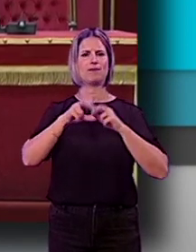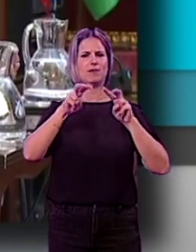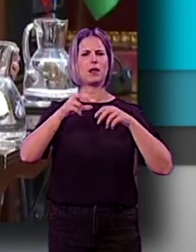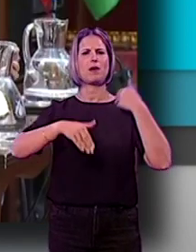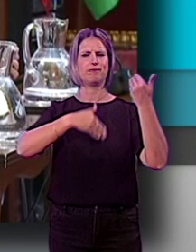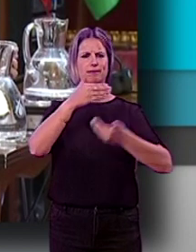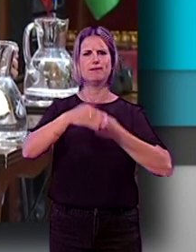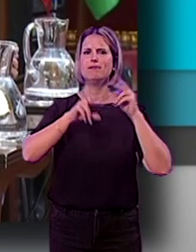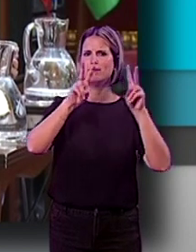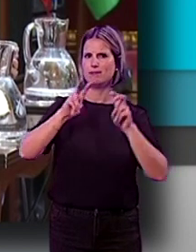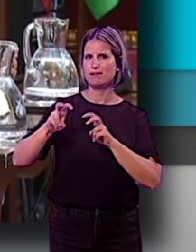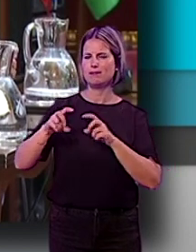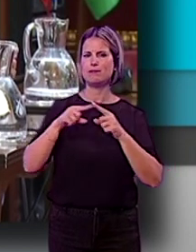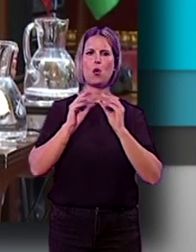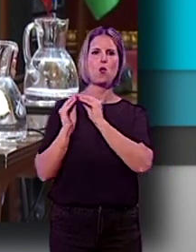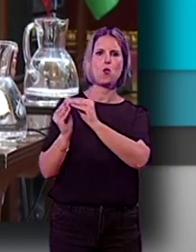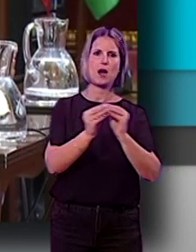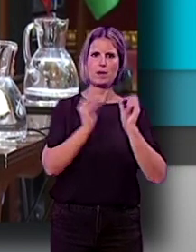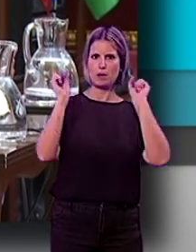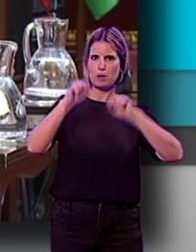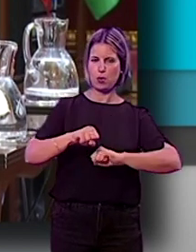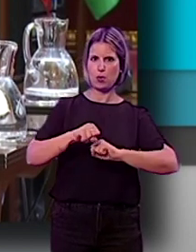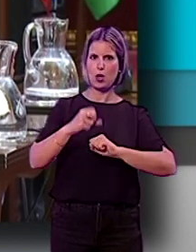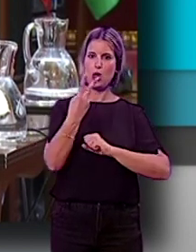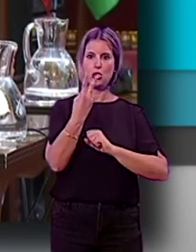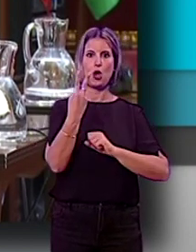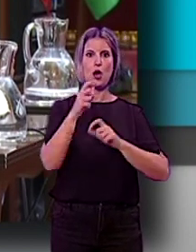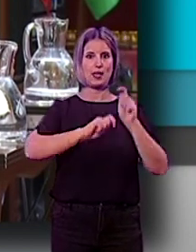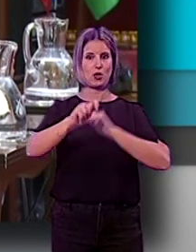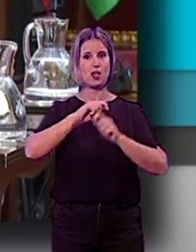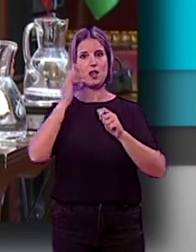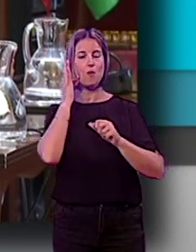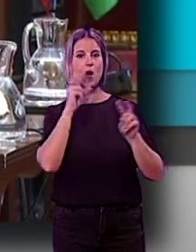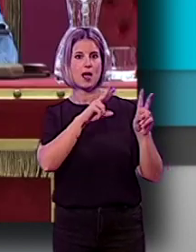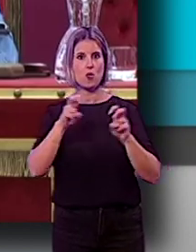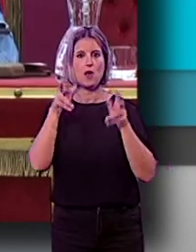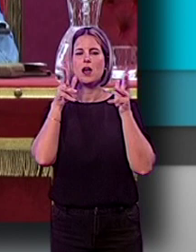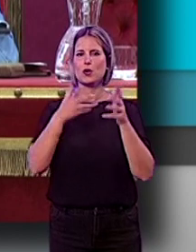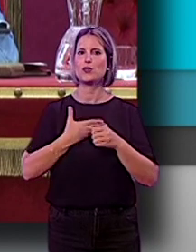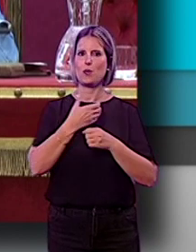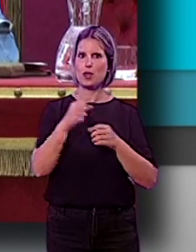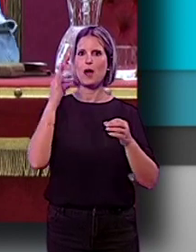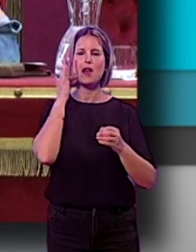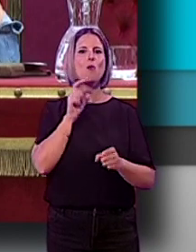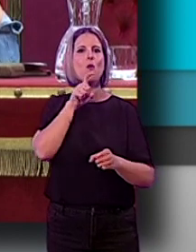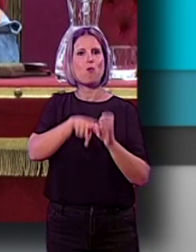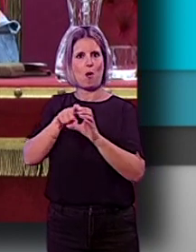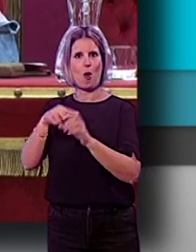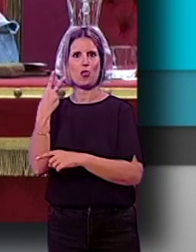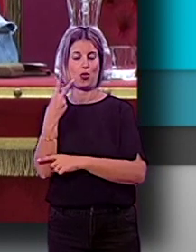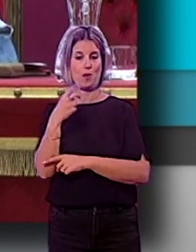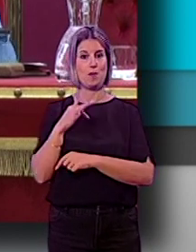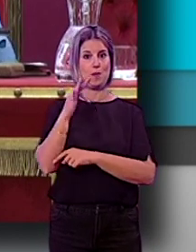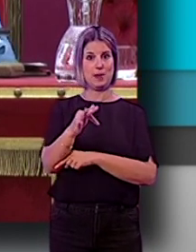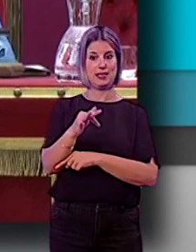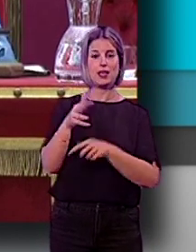en varios frentes con la aprobación por unanimidad de la incorporación de dos nuevas asociaciones de mujeres en el Consejo Municipal de la Mujer. Además, la